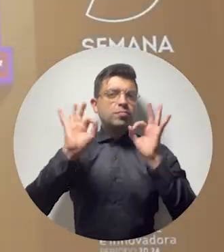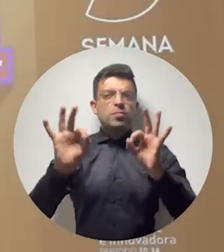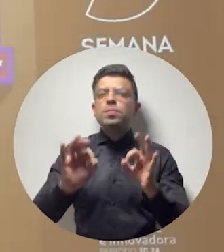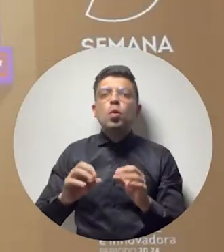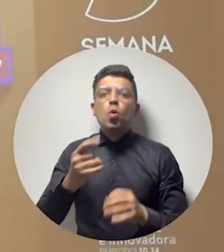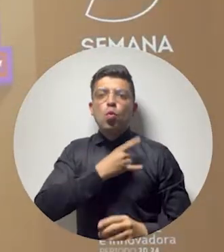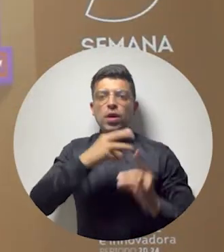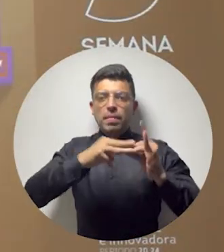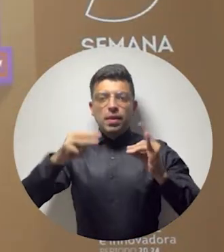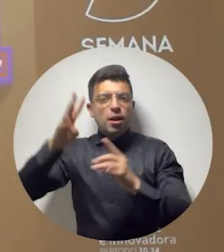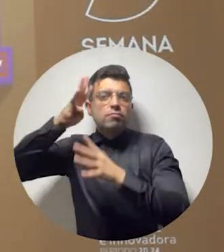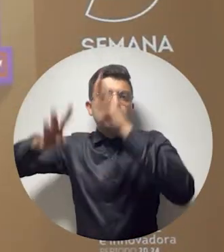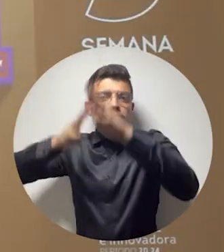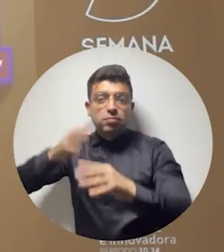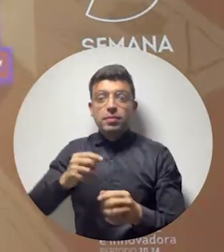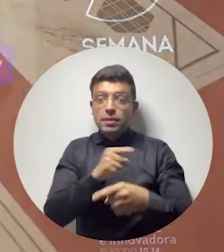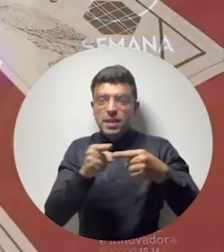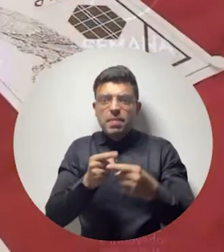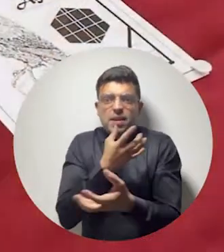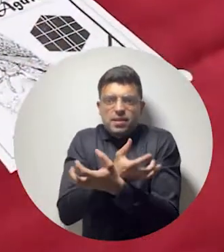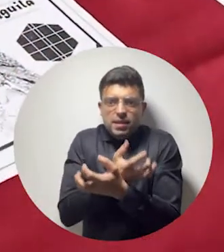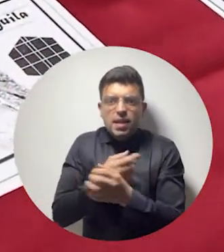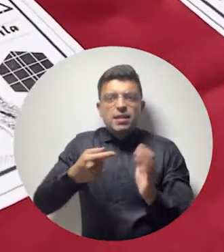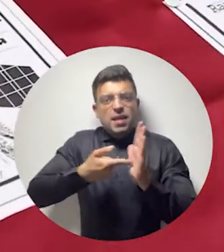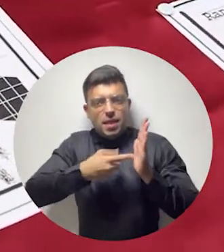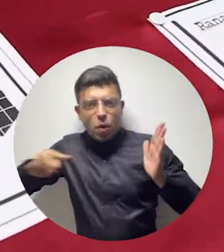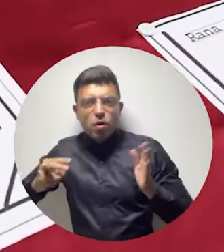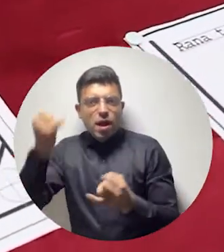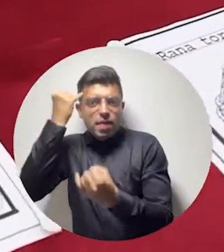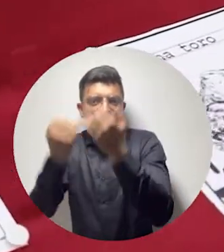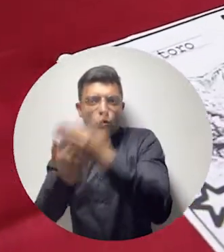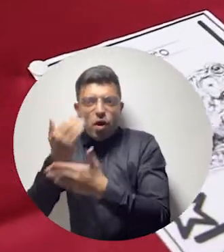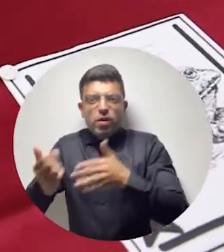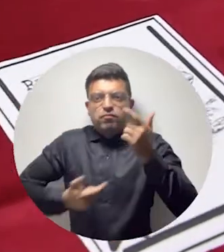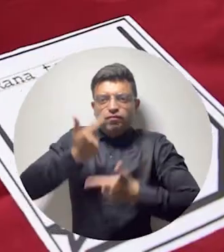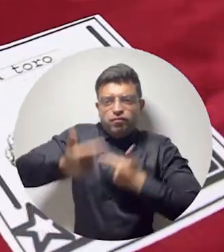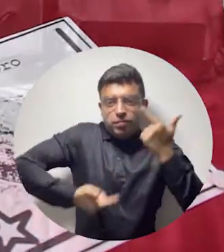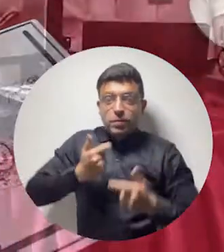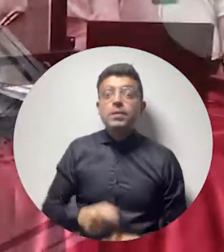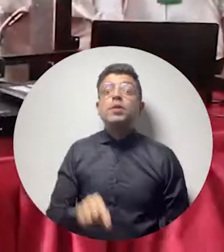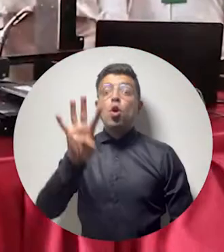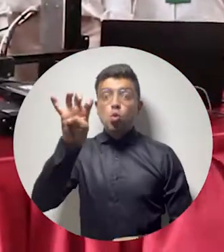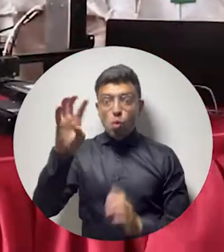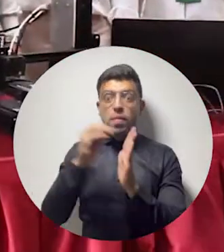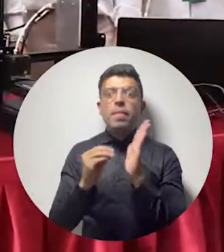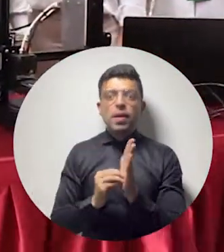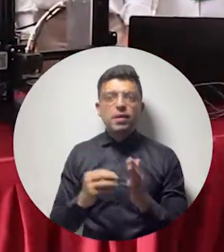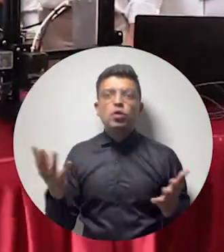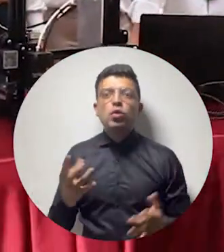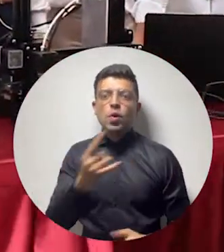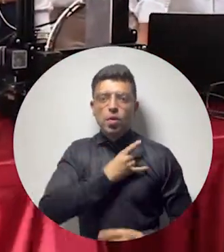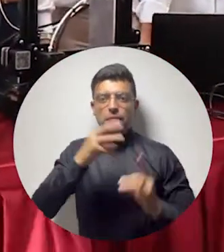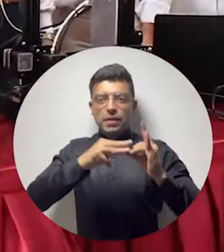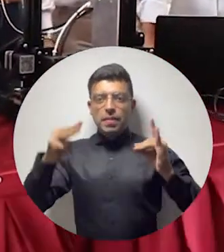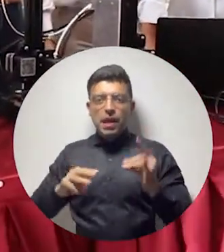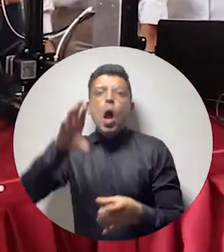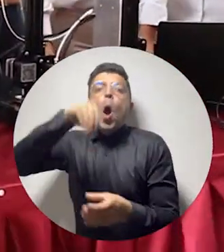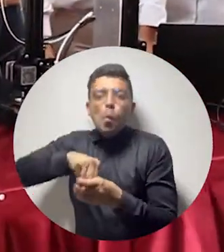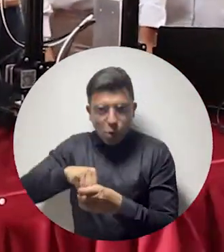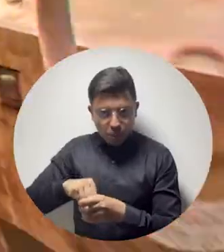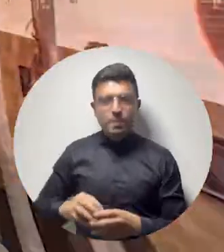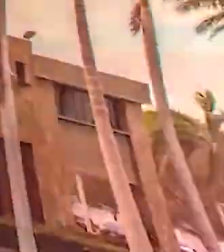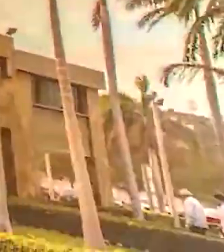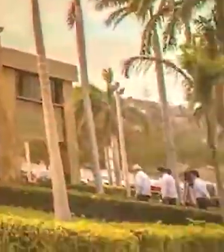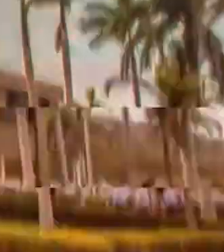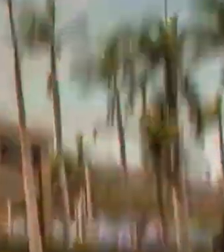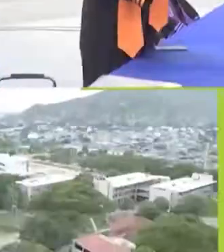Unimagdalena Crea, la Semana de la Ciencia, la Tecnología, la Innovación y el Emprendimiento, que por novena vez se realiza en la Universidad del Magdalena.